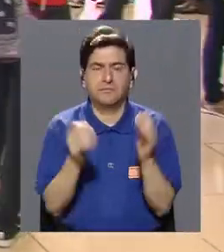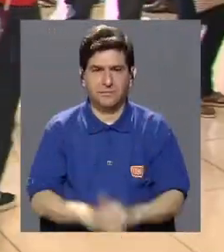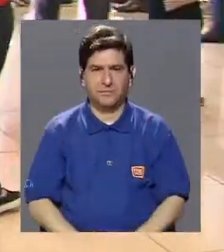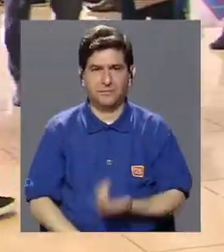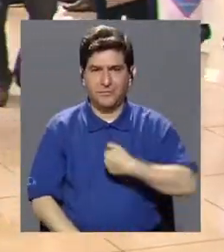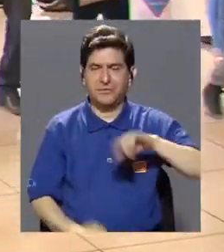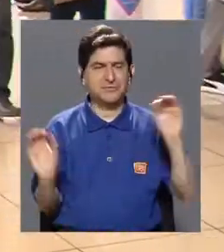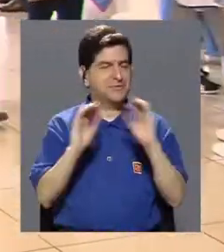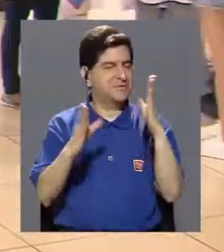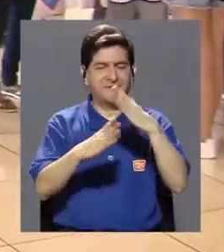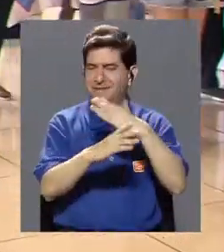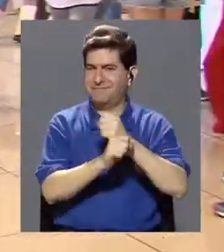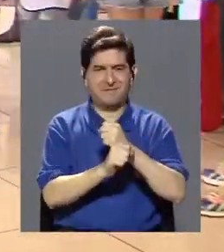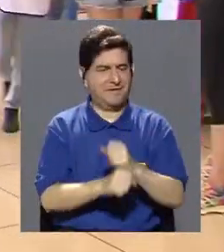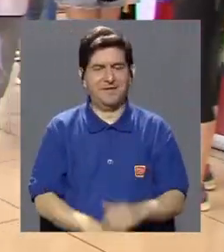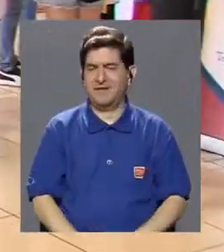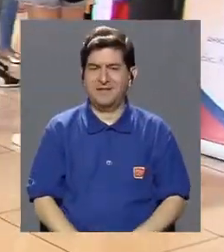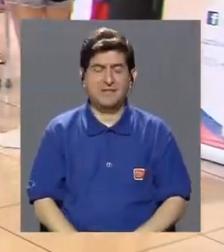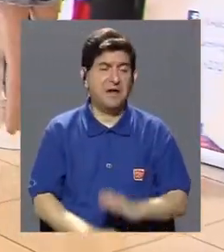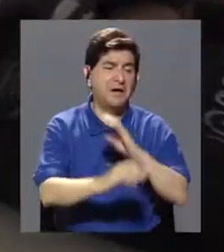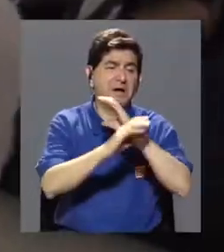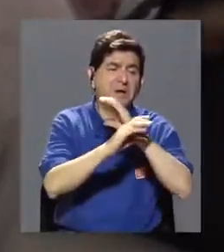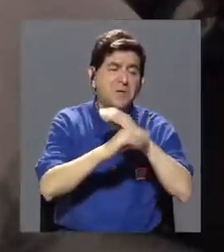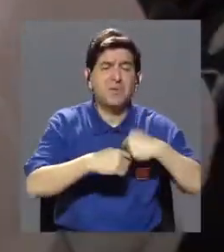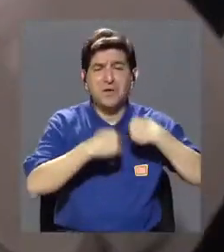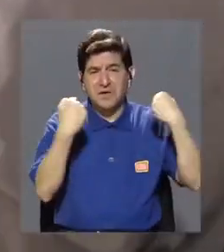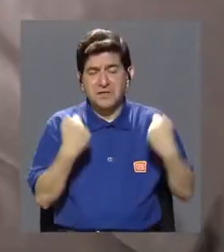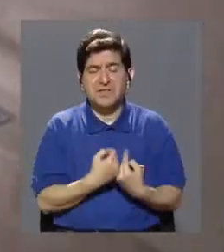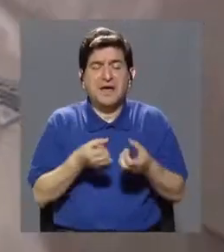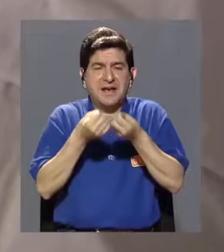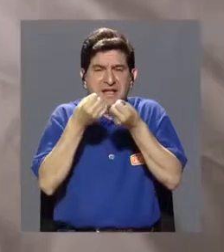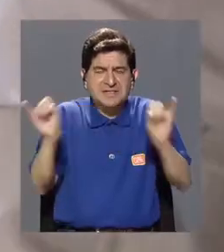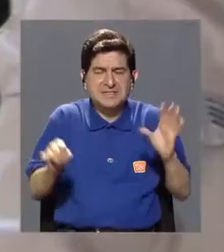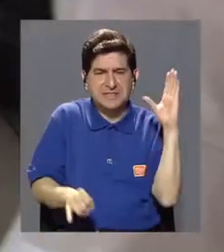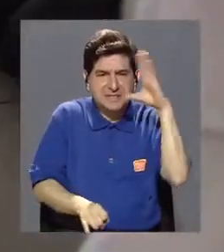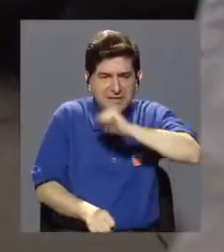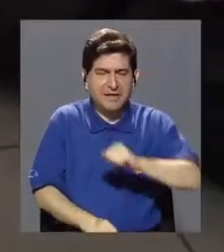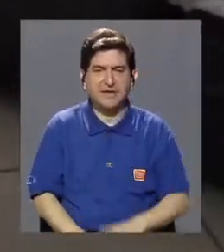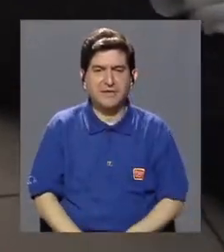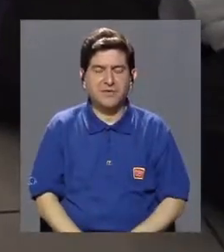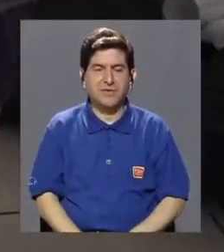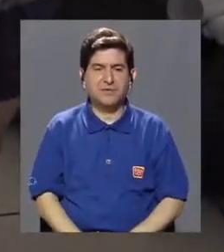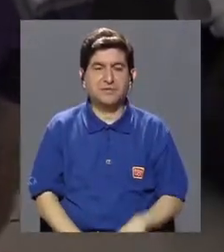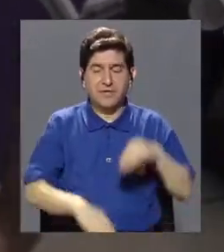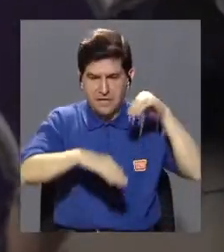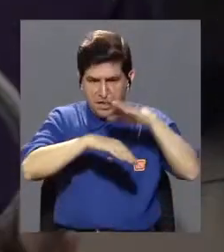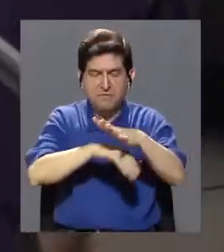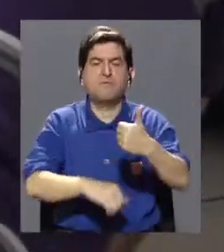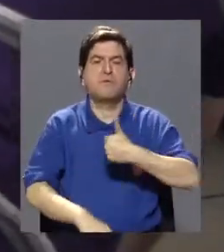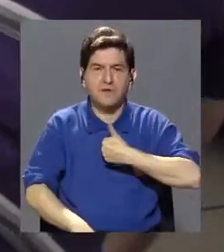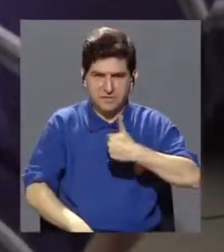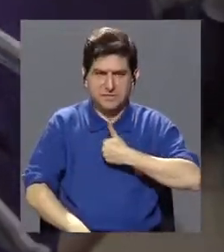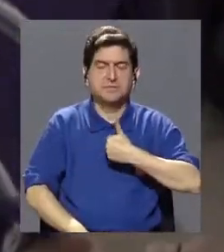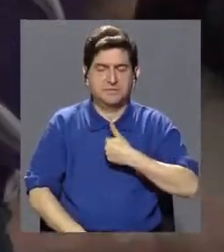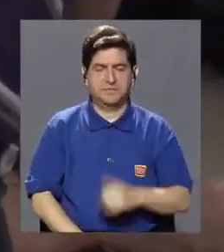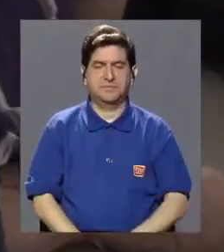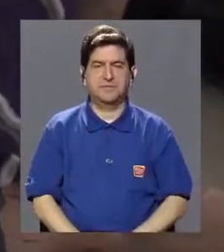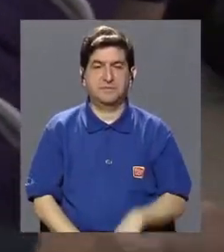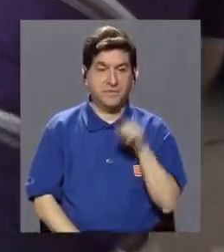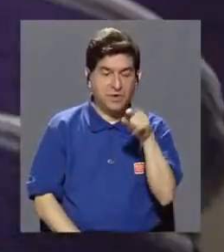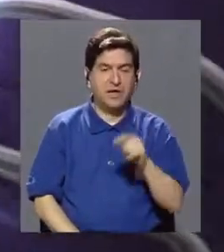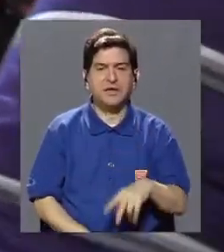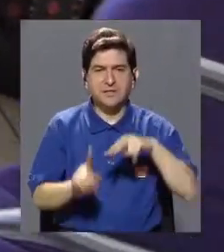¿verdad?, de cuidar un corazón si no damos cuenta de que tenemos que repercutir en nosotros. Eso por lo menos desde el punto de vista del